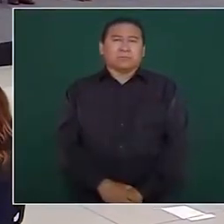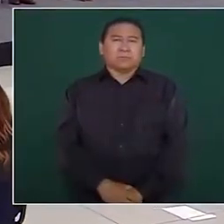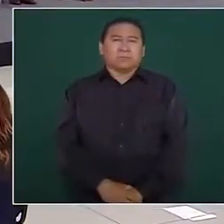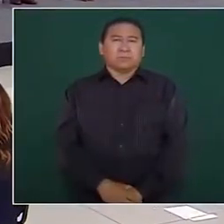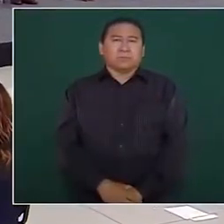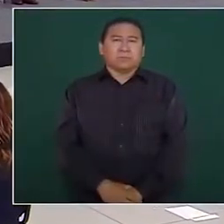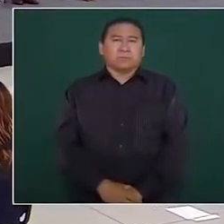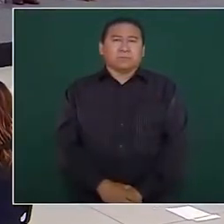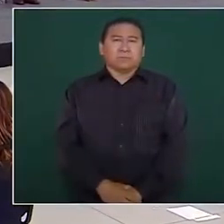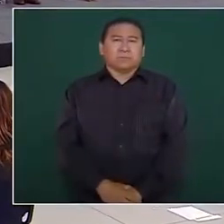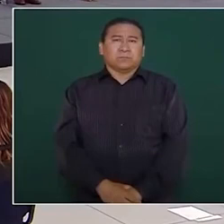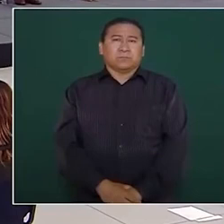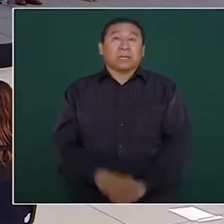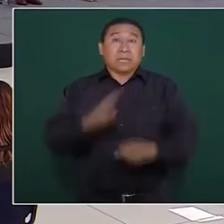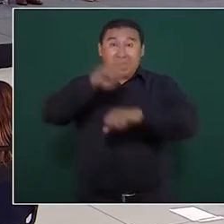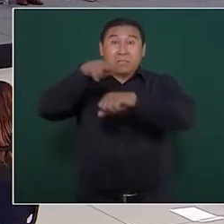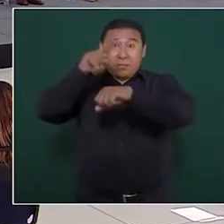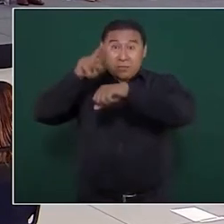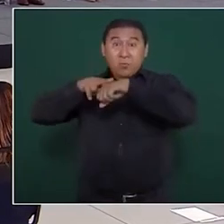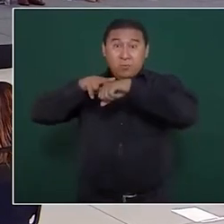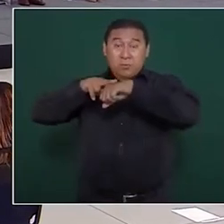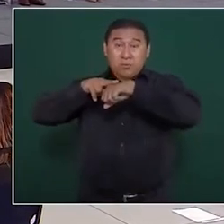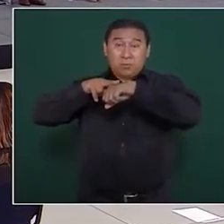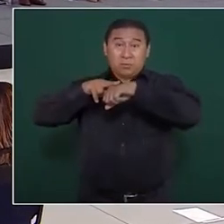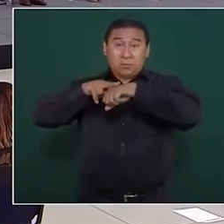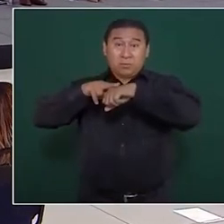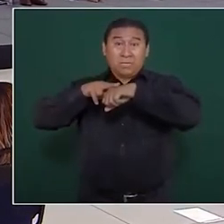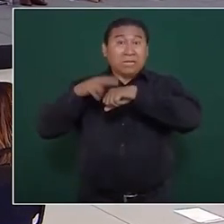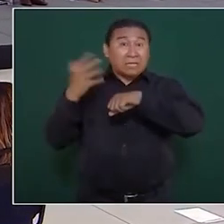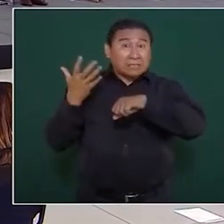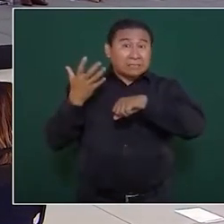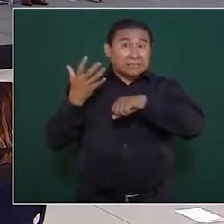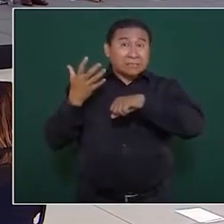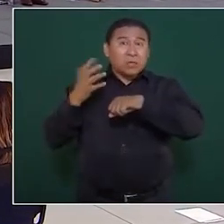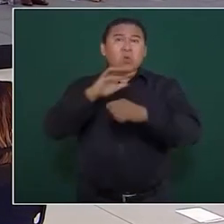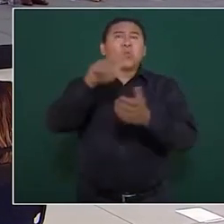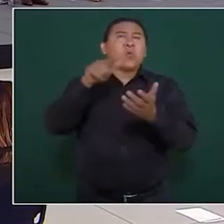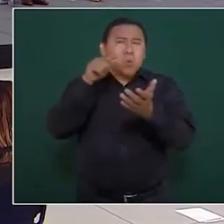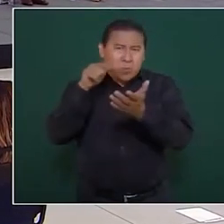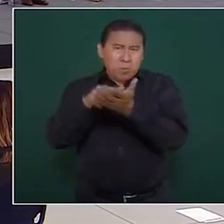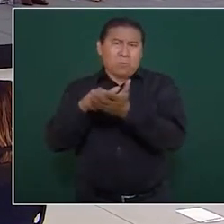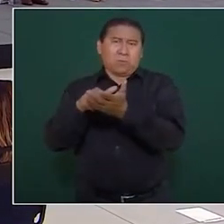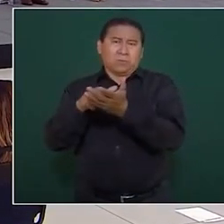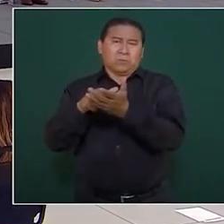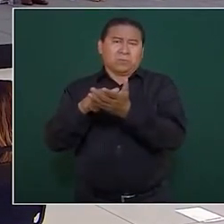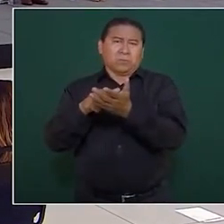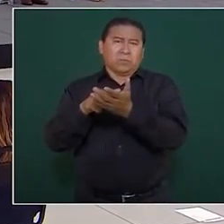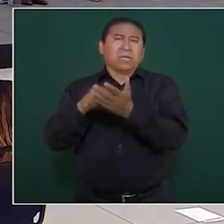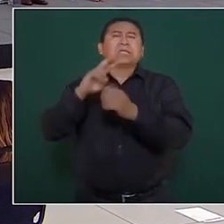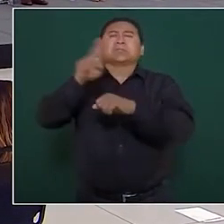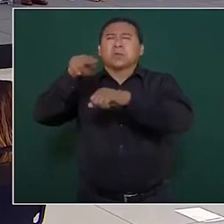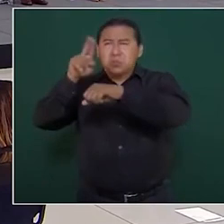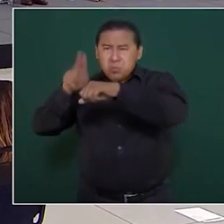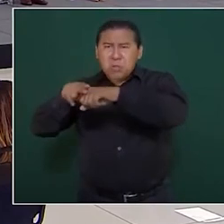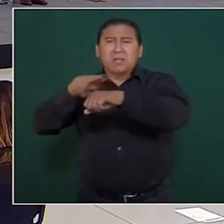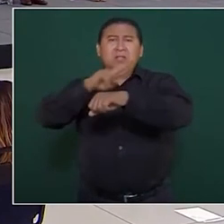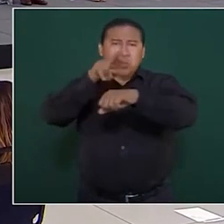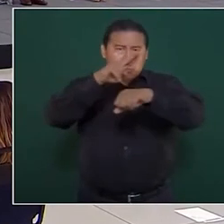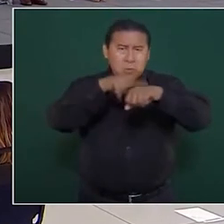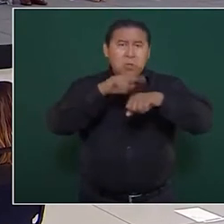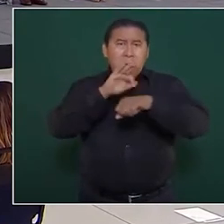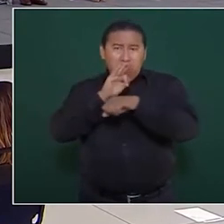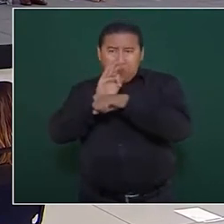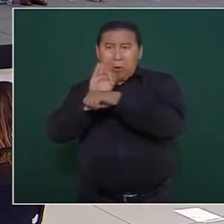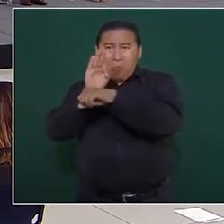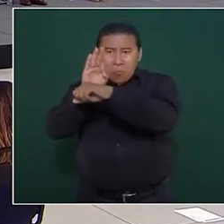el medio ambiente crear áreas naturales protegidas